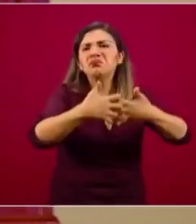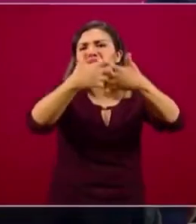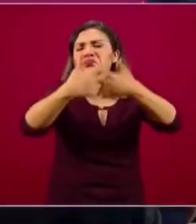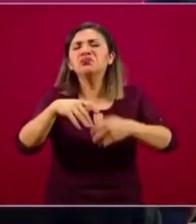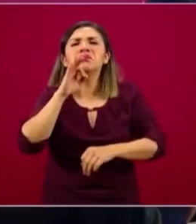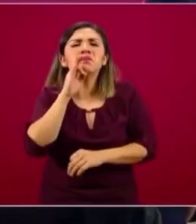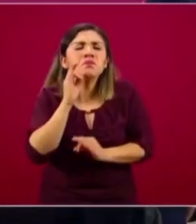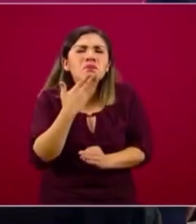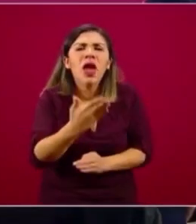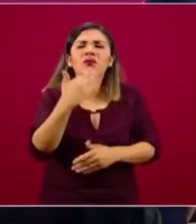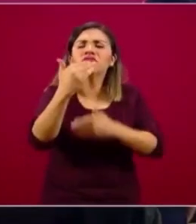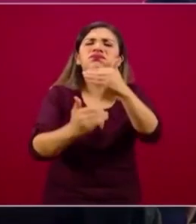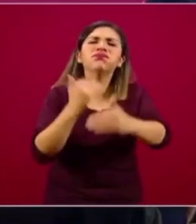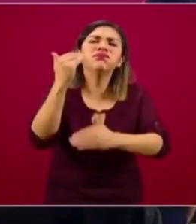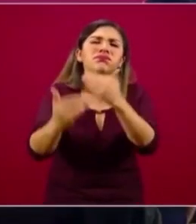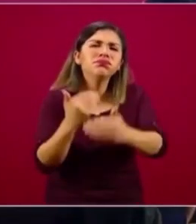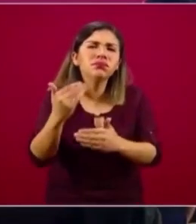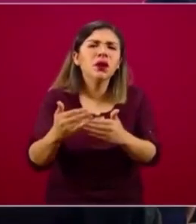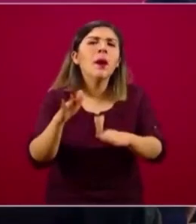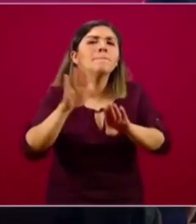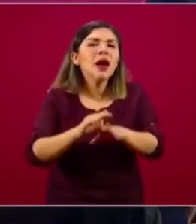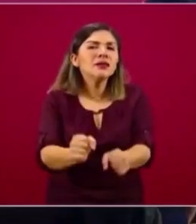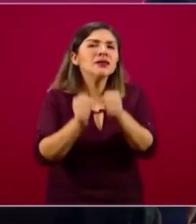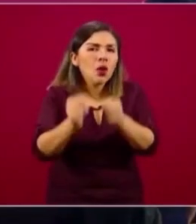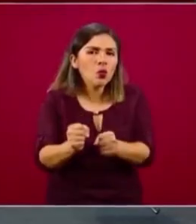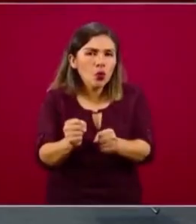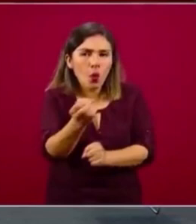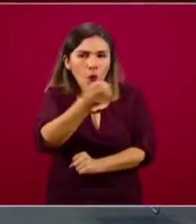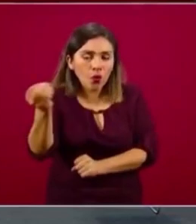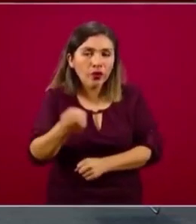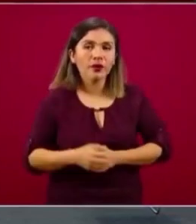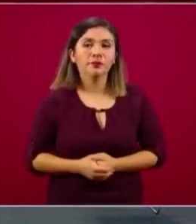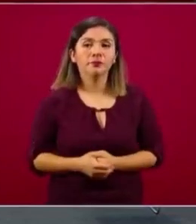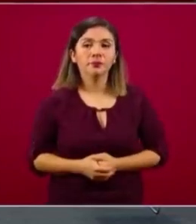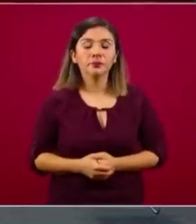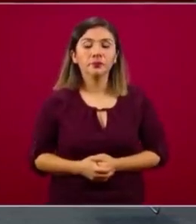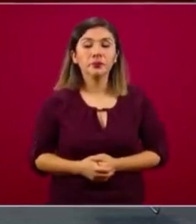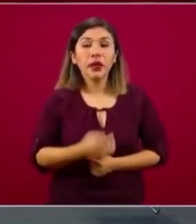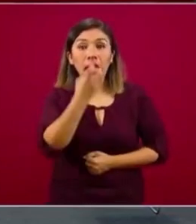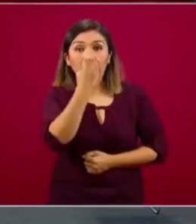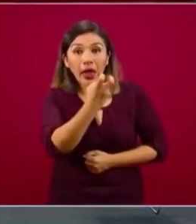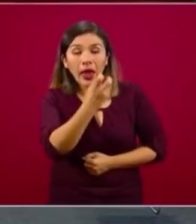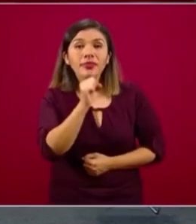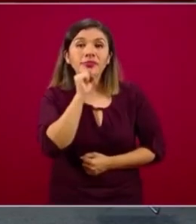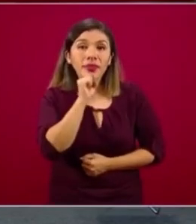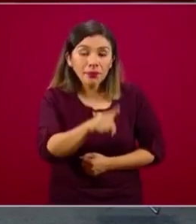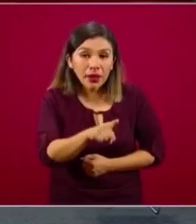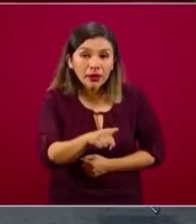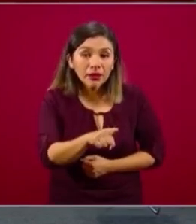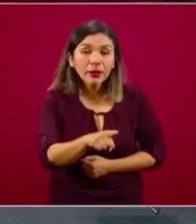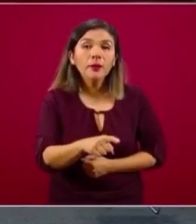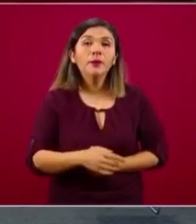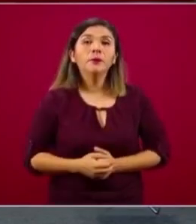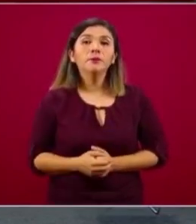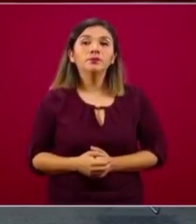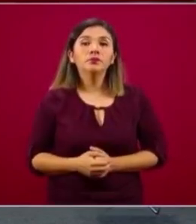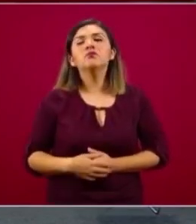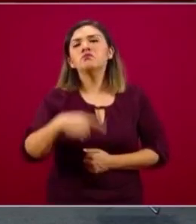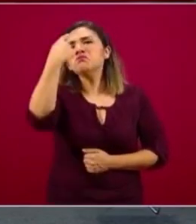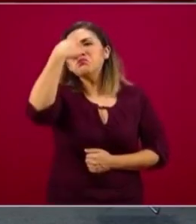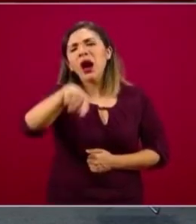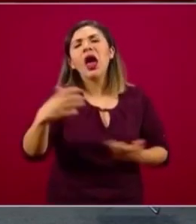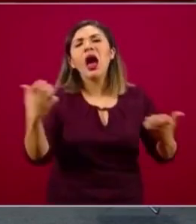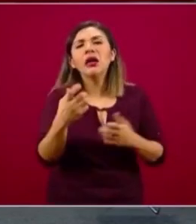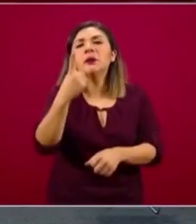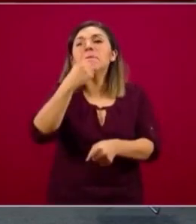manera correcta. Con esto también, la siguiente lámina, por favor, estamos haciendo un primer ejercicio que no